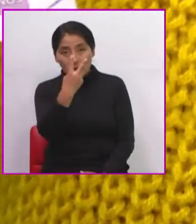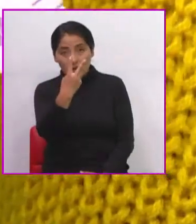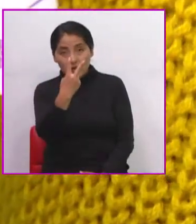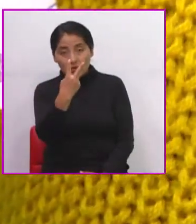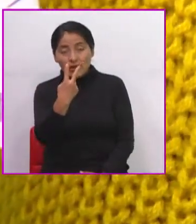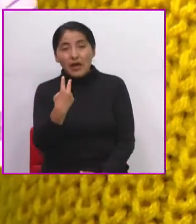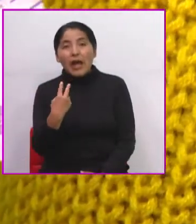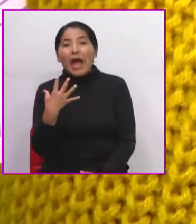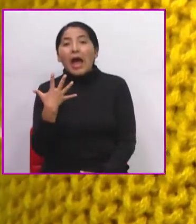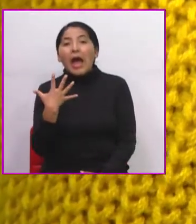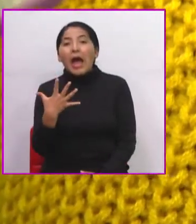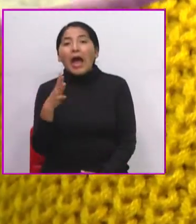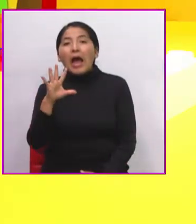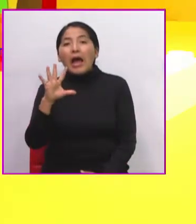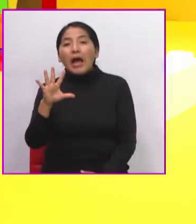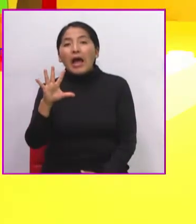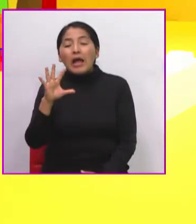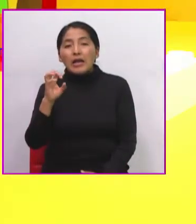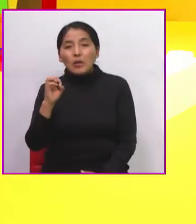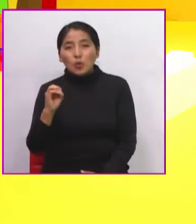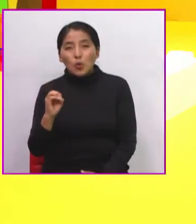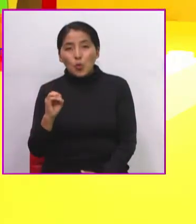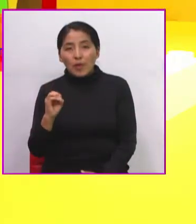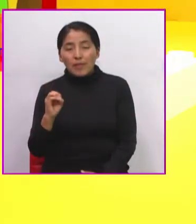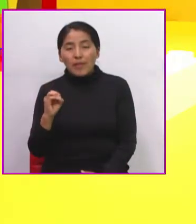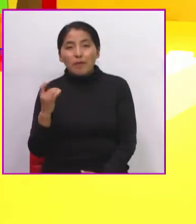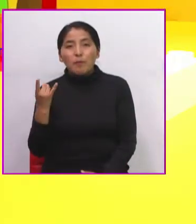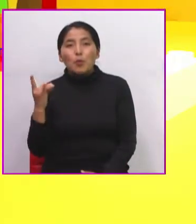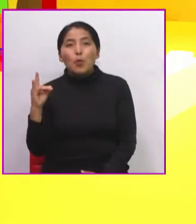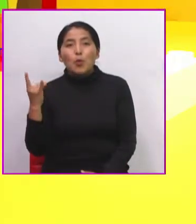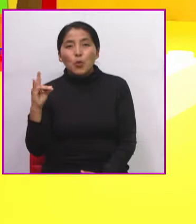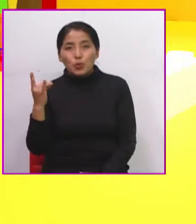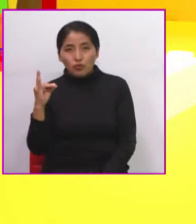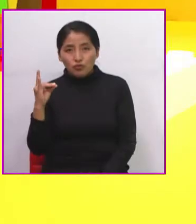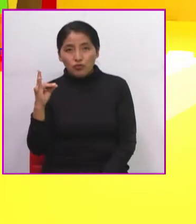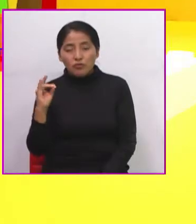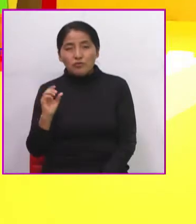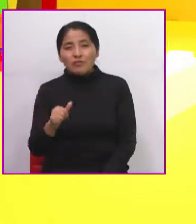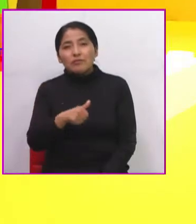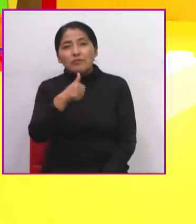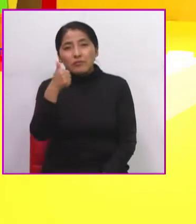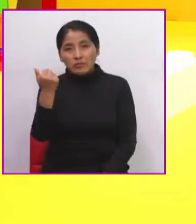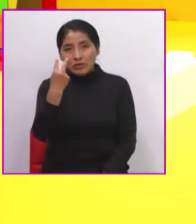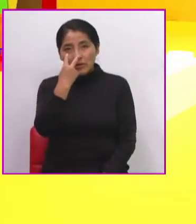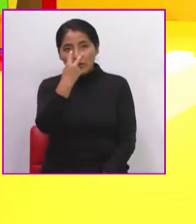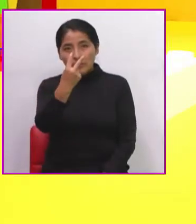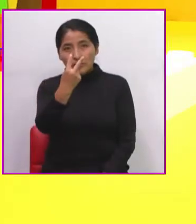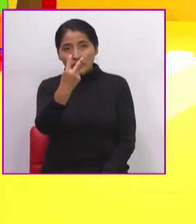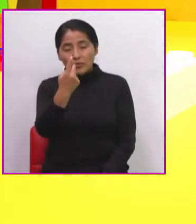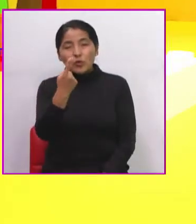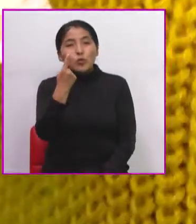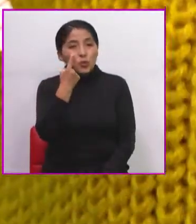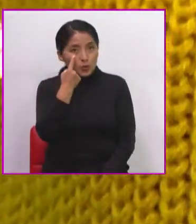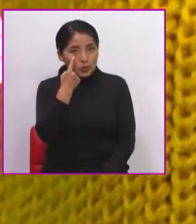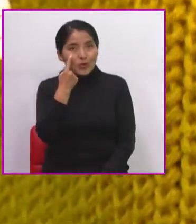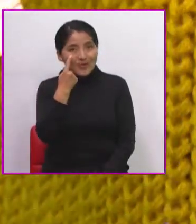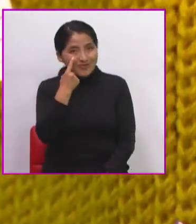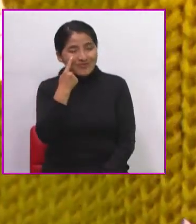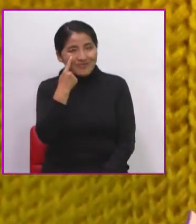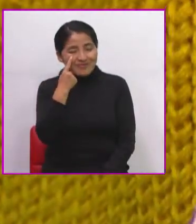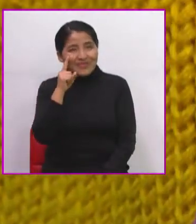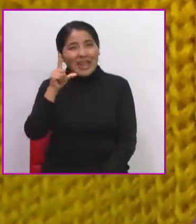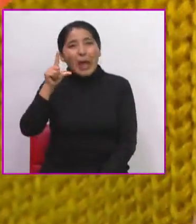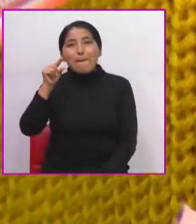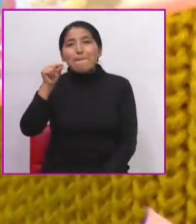50 bolivianos, ¿no? Hay otro billete que tú también lo conoces y es